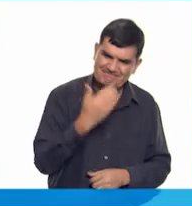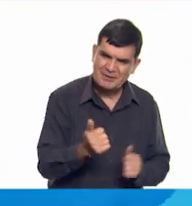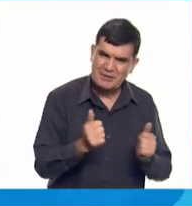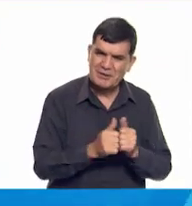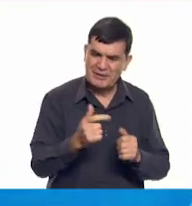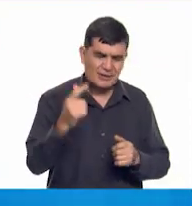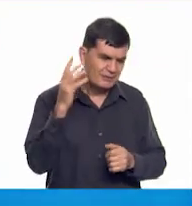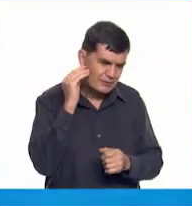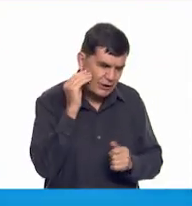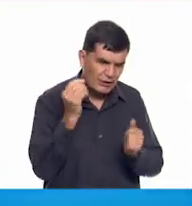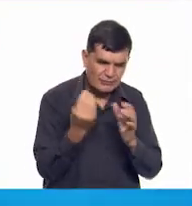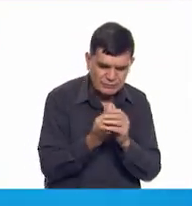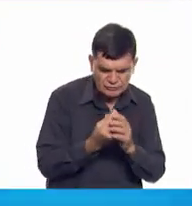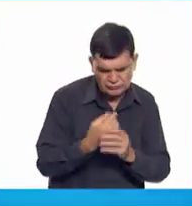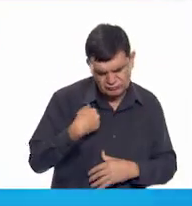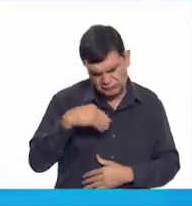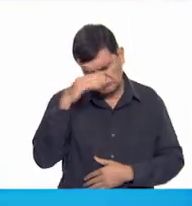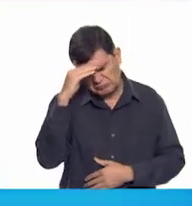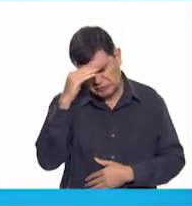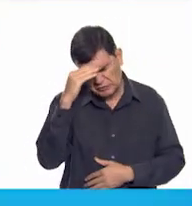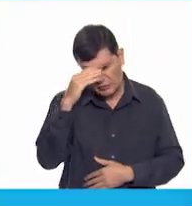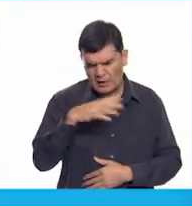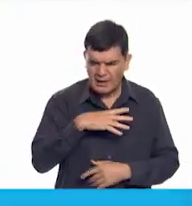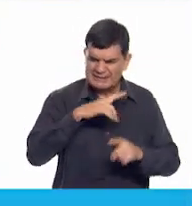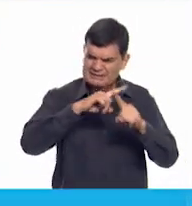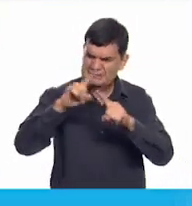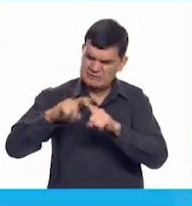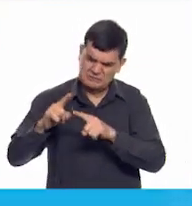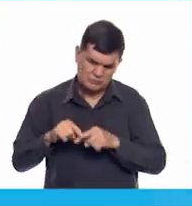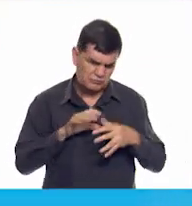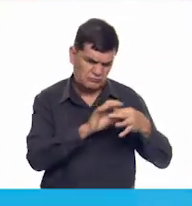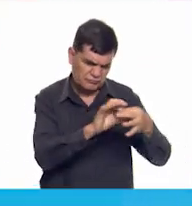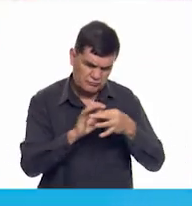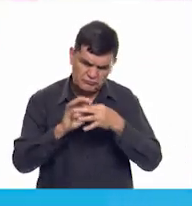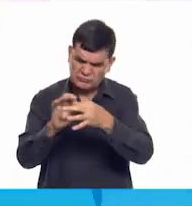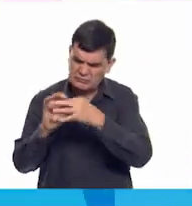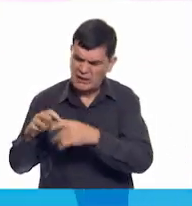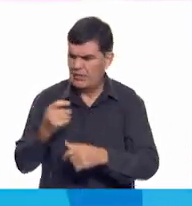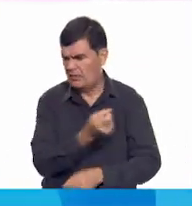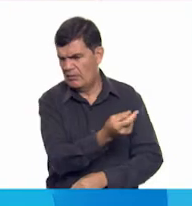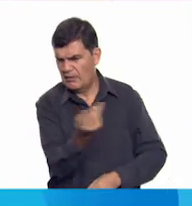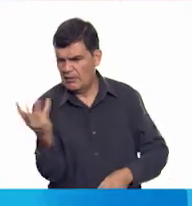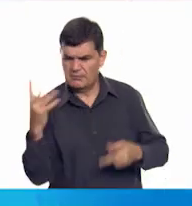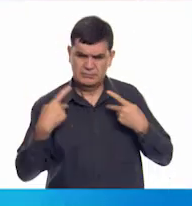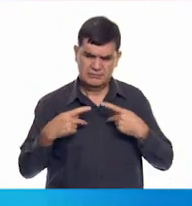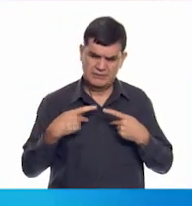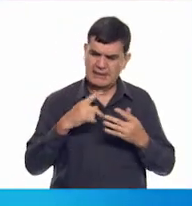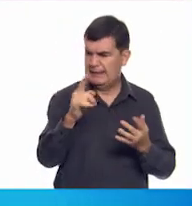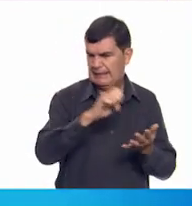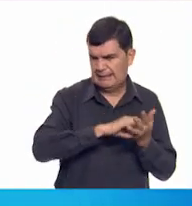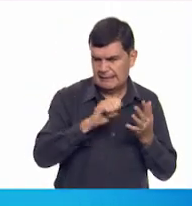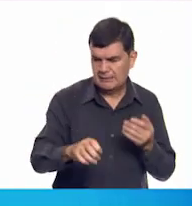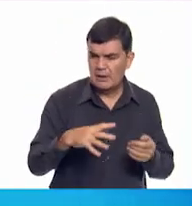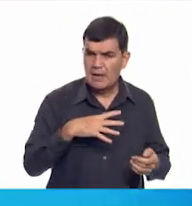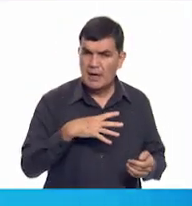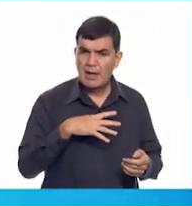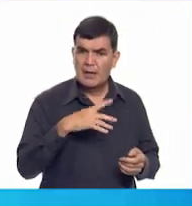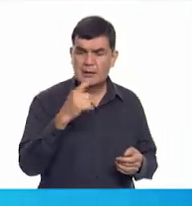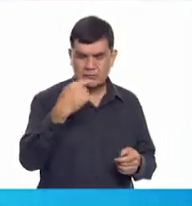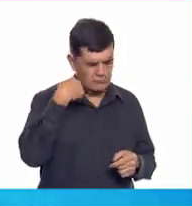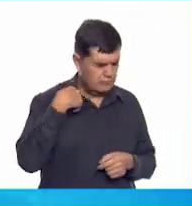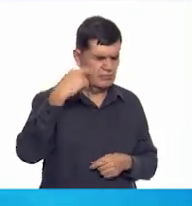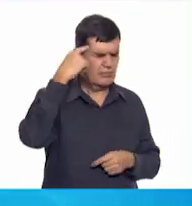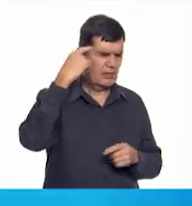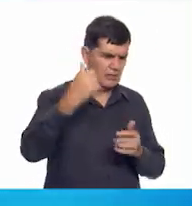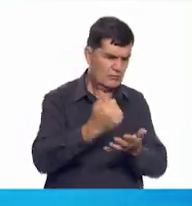la clase me puse a pensar y yo tengo diferentes vínculos con varias personas las cuales me ayudan a alcanzar mis